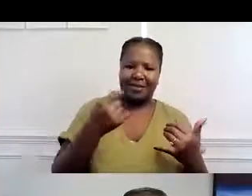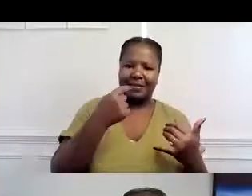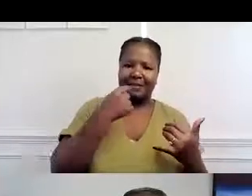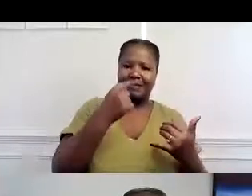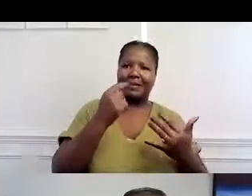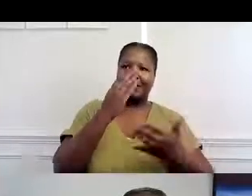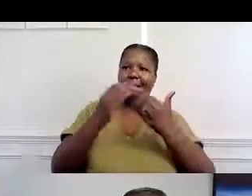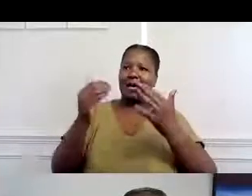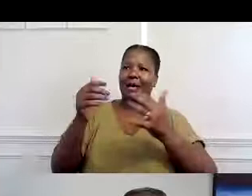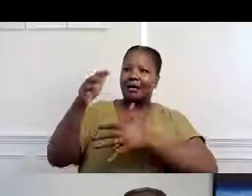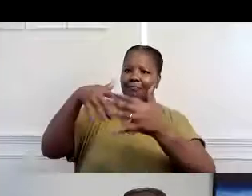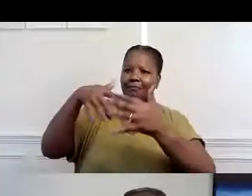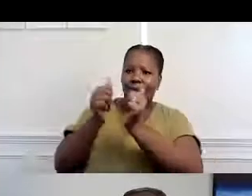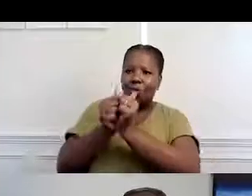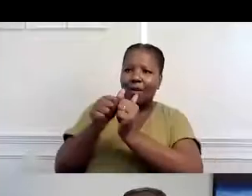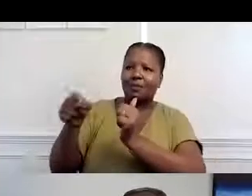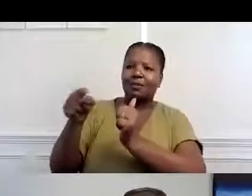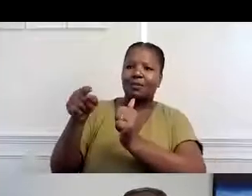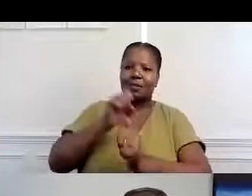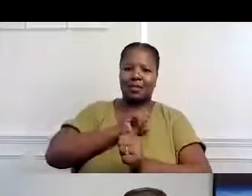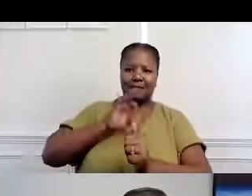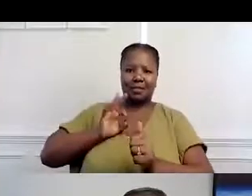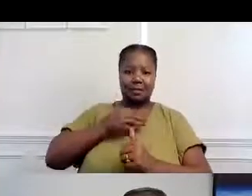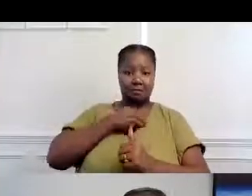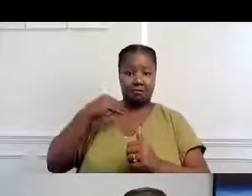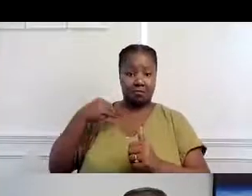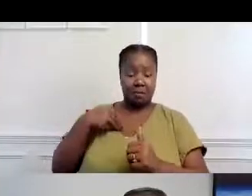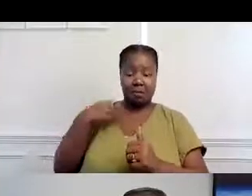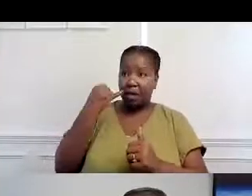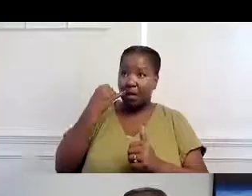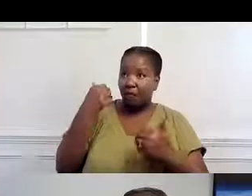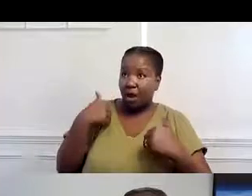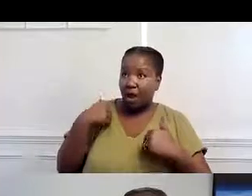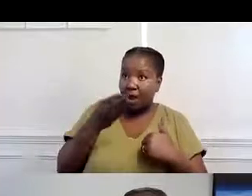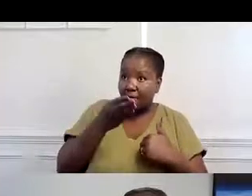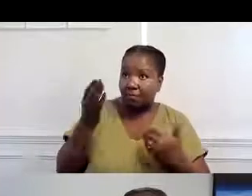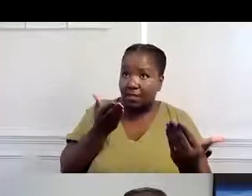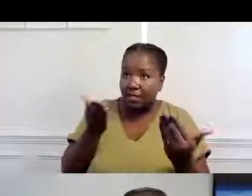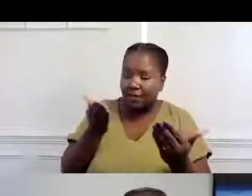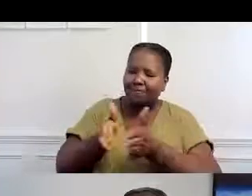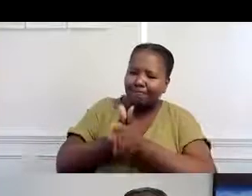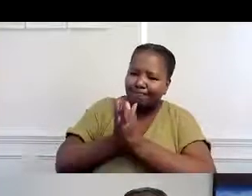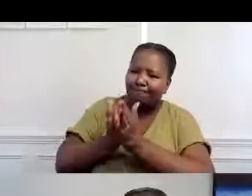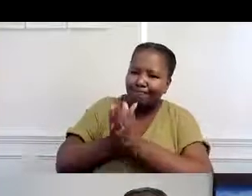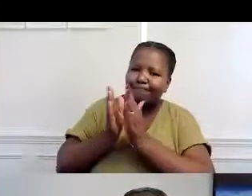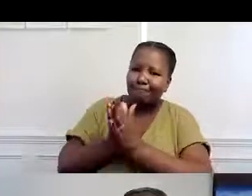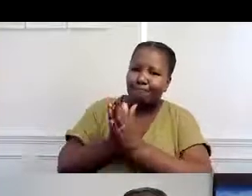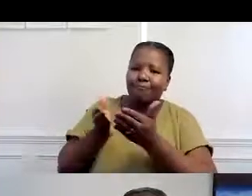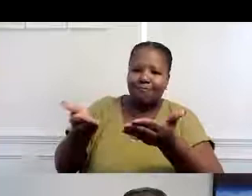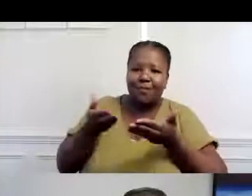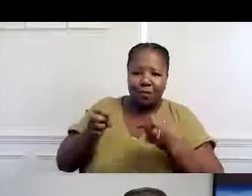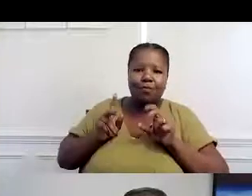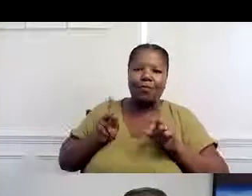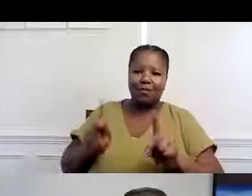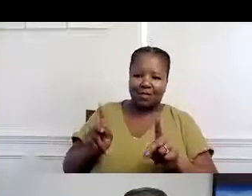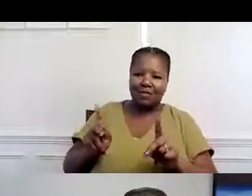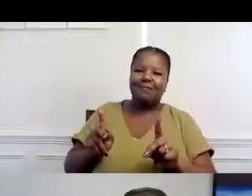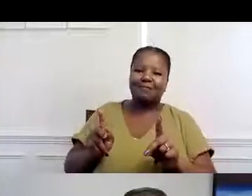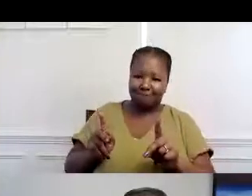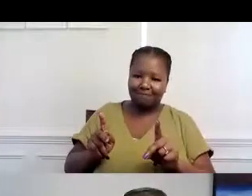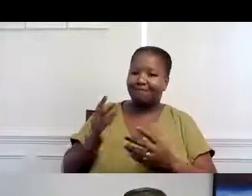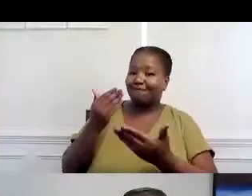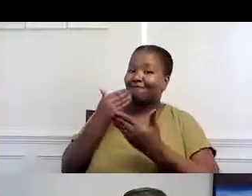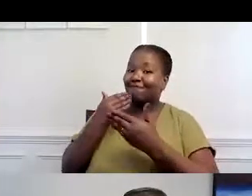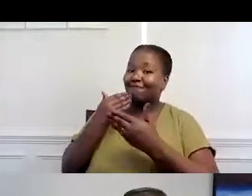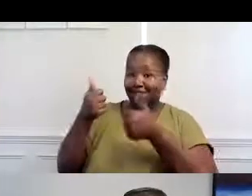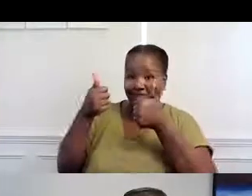emocionante. Y que me ofrezca o que me proporcione tiempo para estar con otros miembros del departamento personal. Si es que hay alguna posibilidad, por favor,